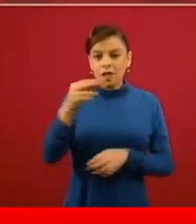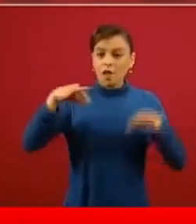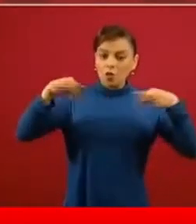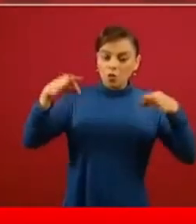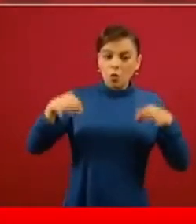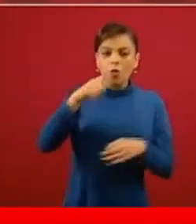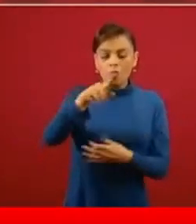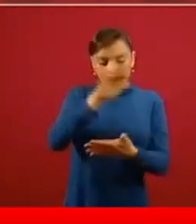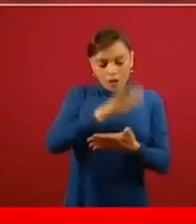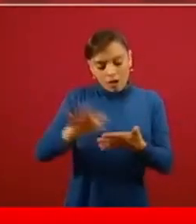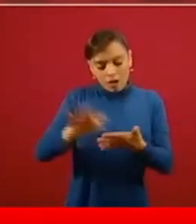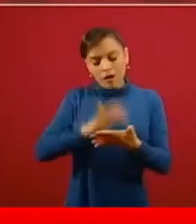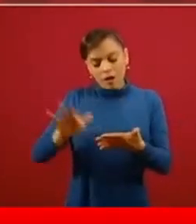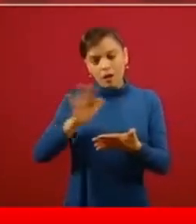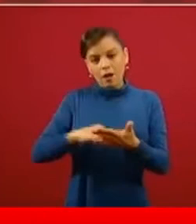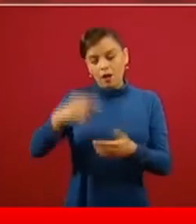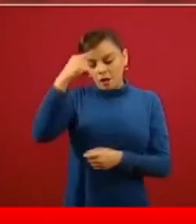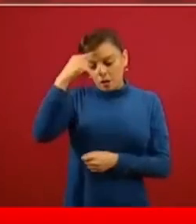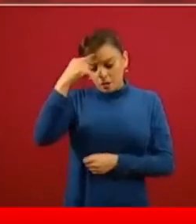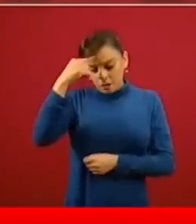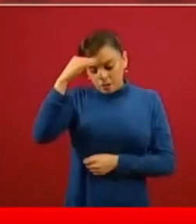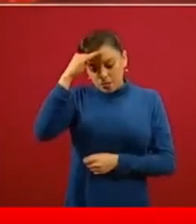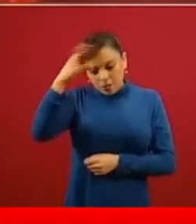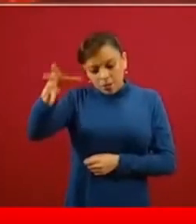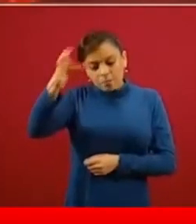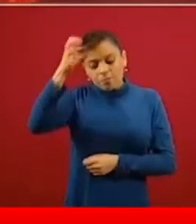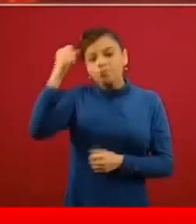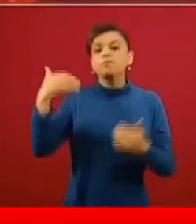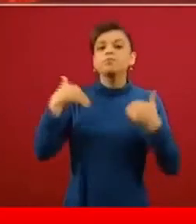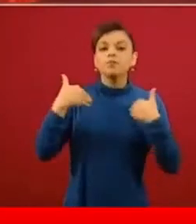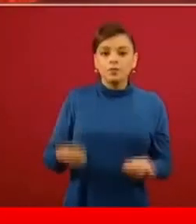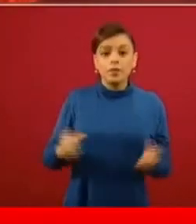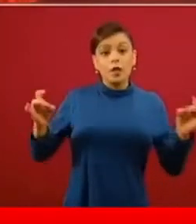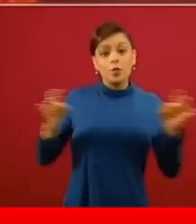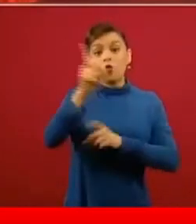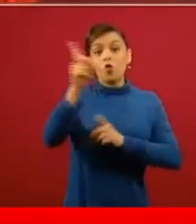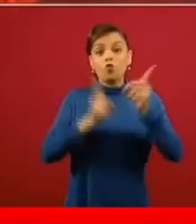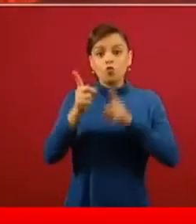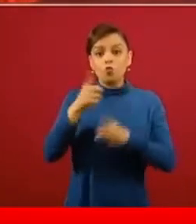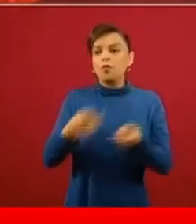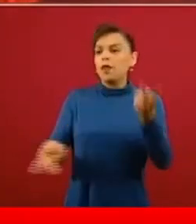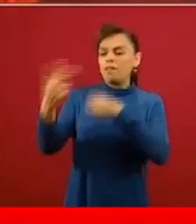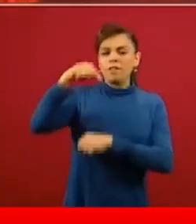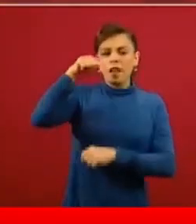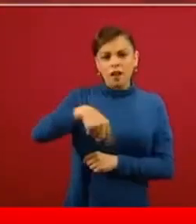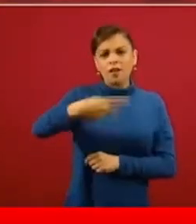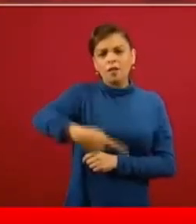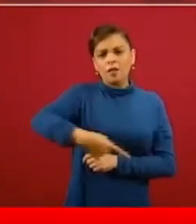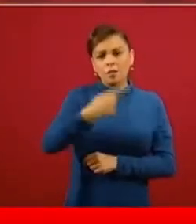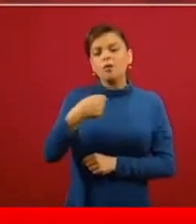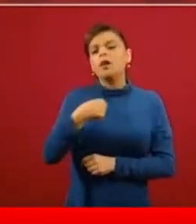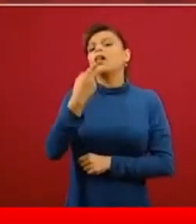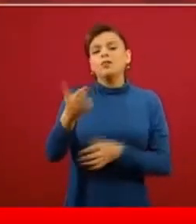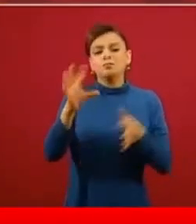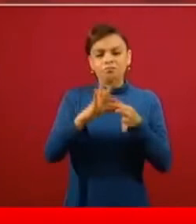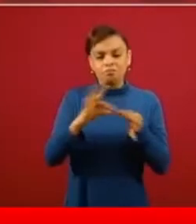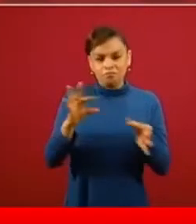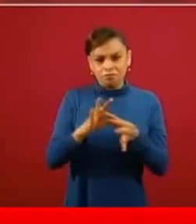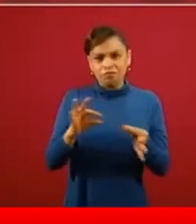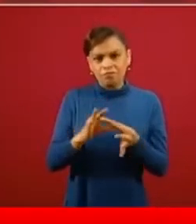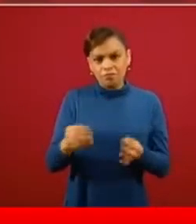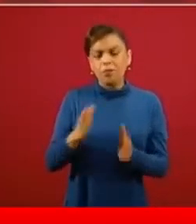procesarlos. Si tienen alguna duda, traigan la duda y con mucho gusto la resolvemos. Pero para que no partamos de preguntas genéricas, ustedes